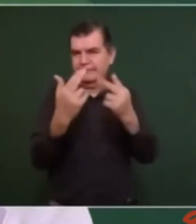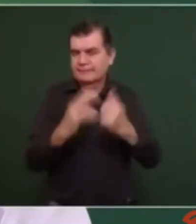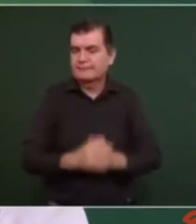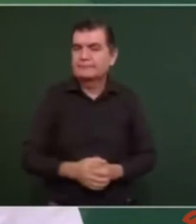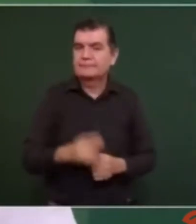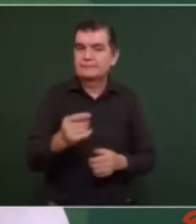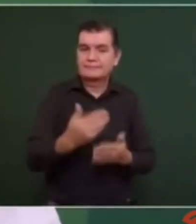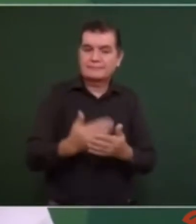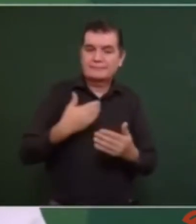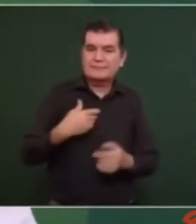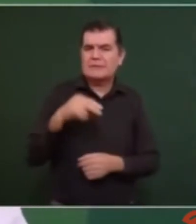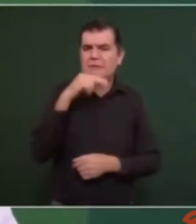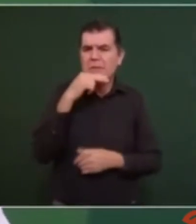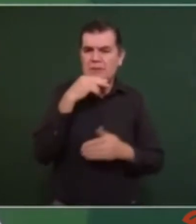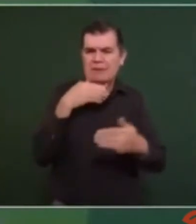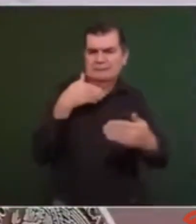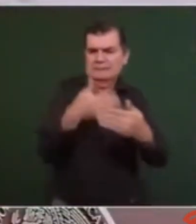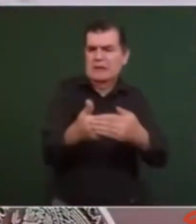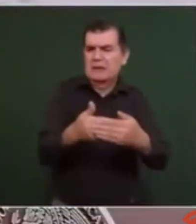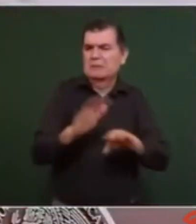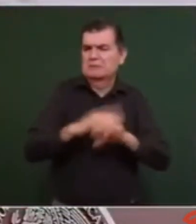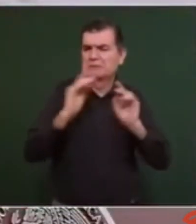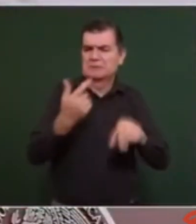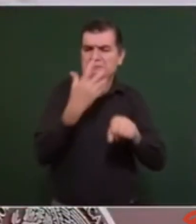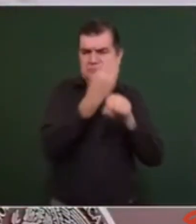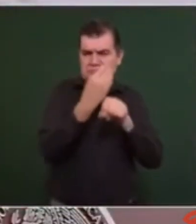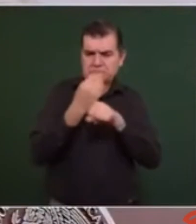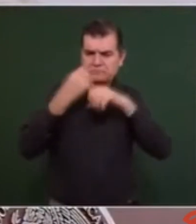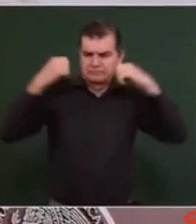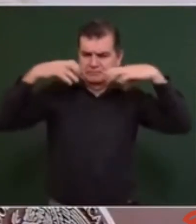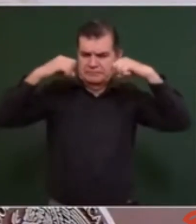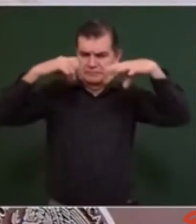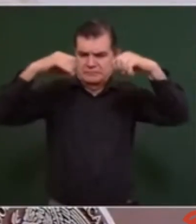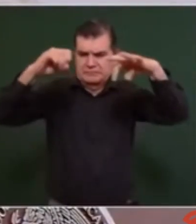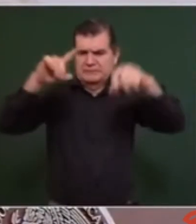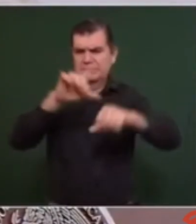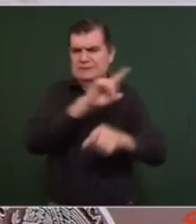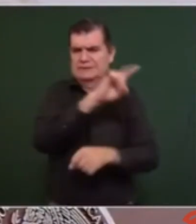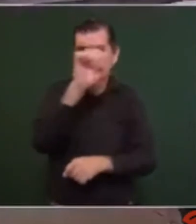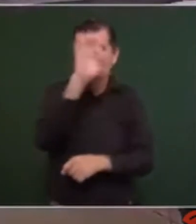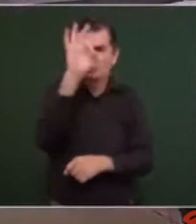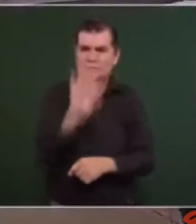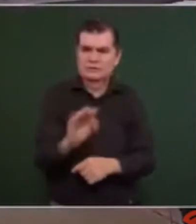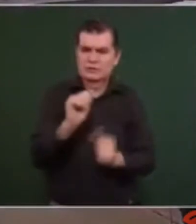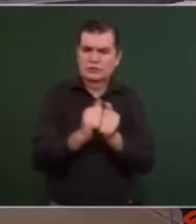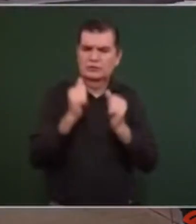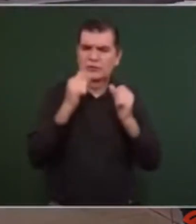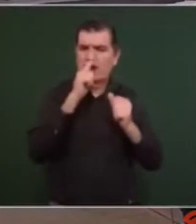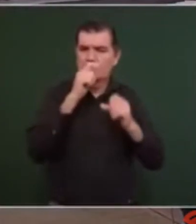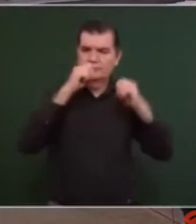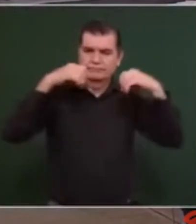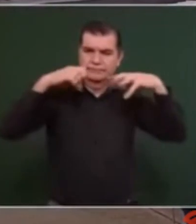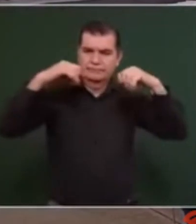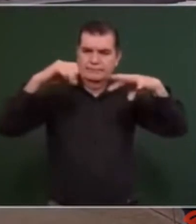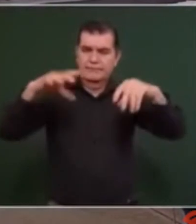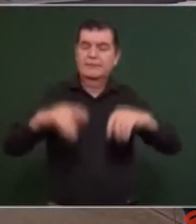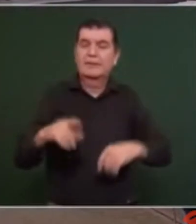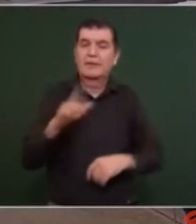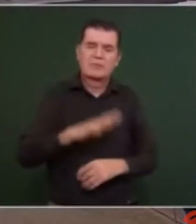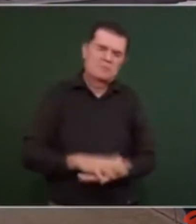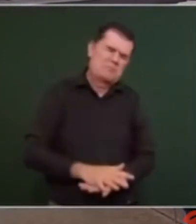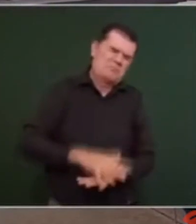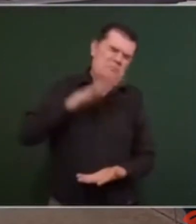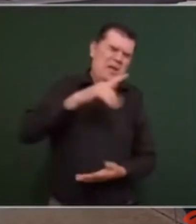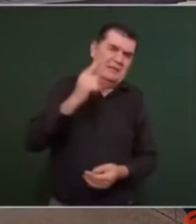Antes de Navidad estarán instaladas y reconectadas el total de las luminarias. La demanda